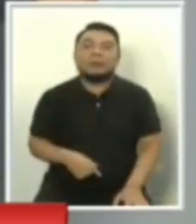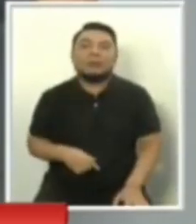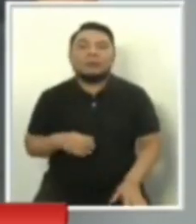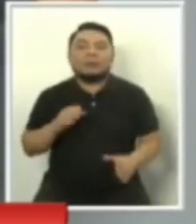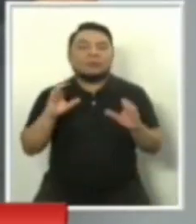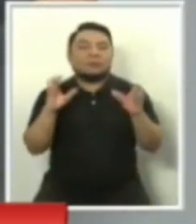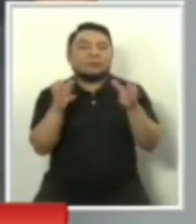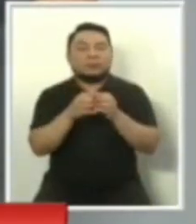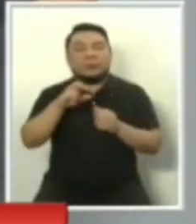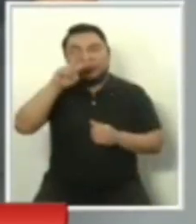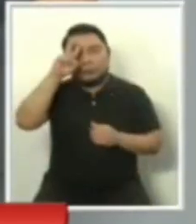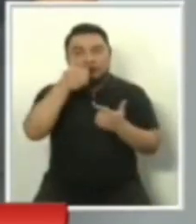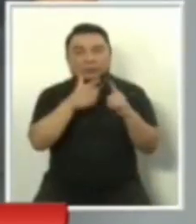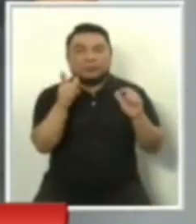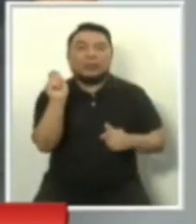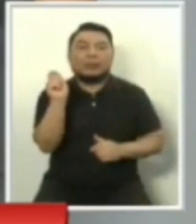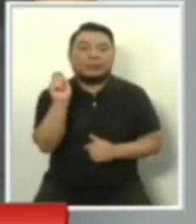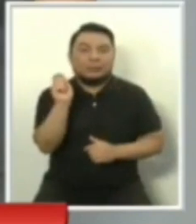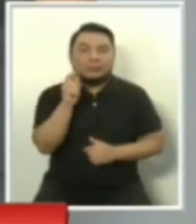Nacional Perú Libre.